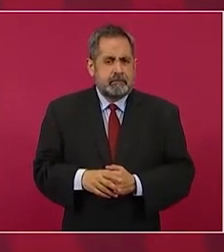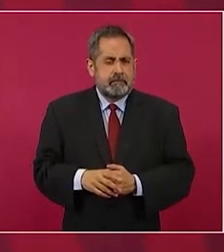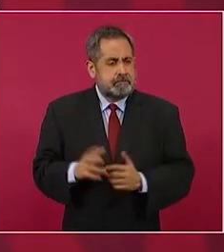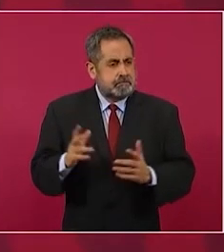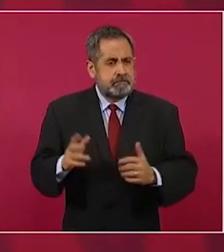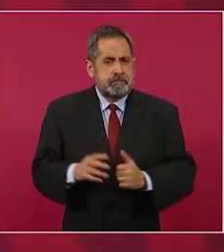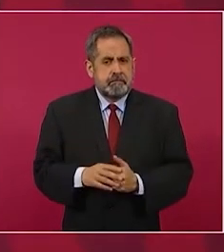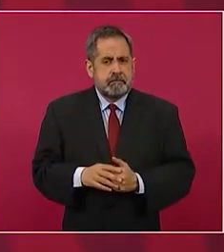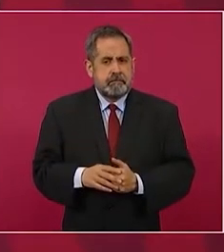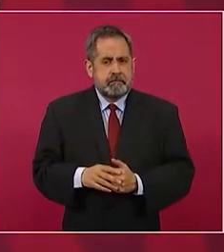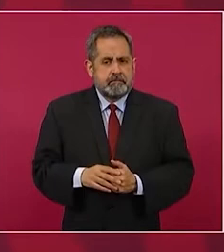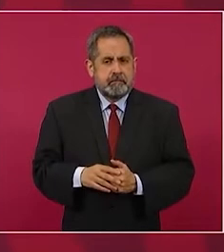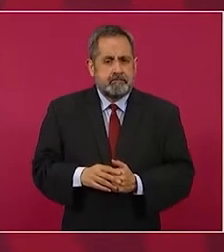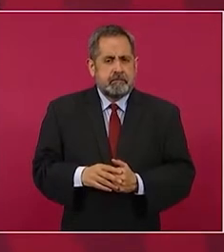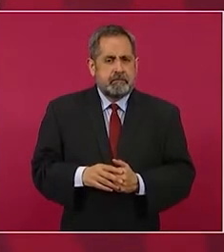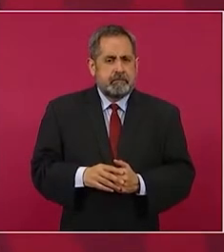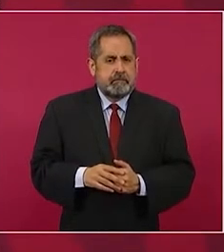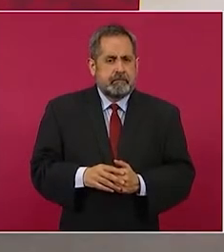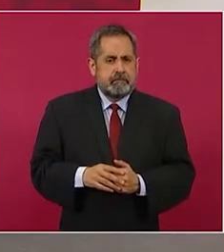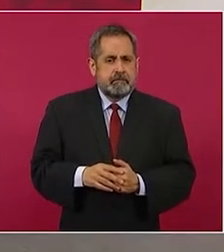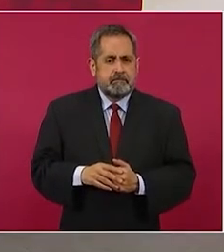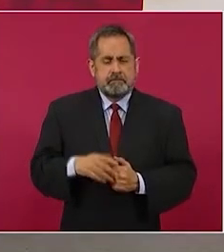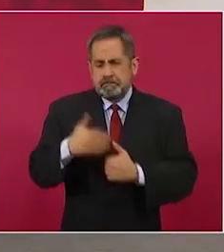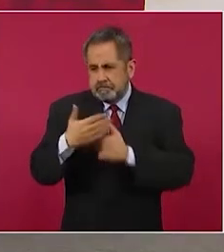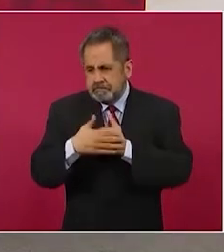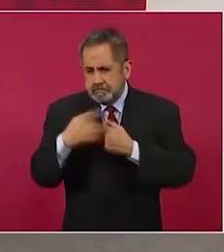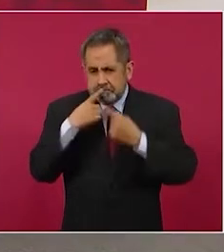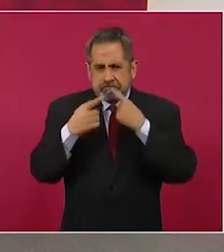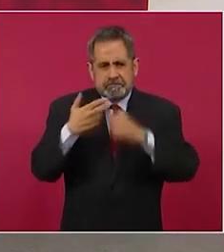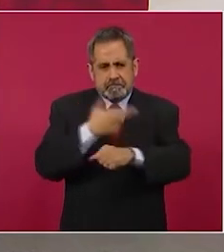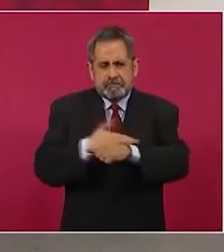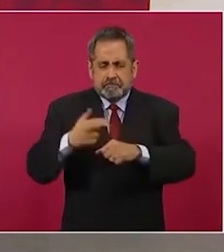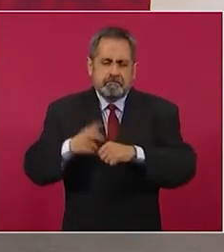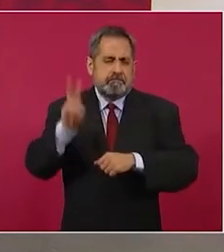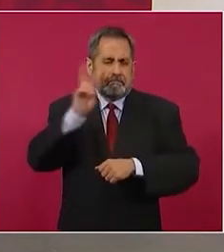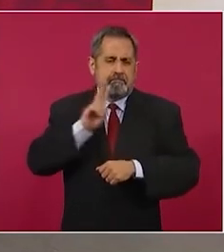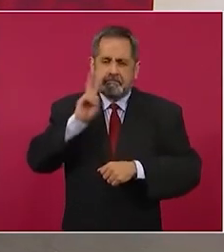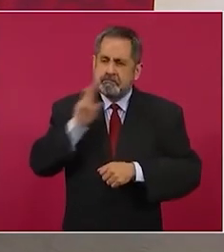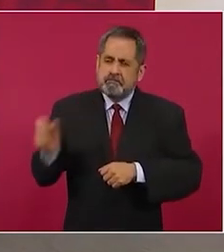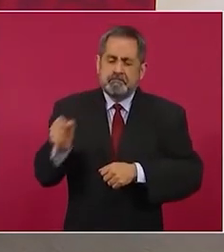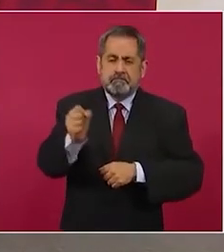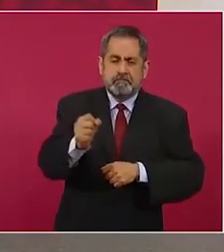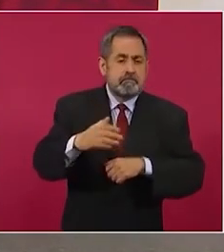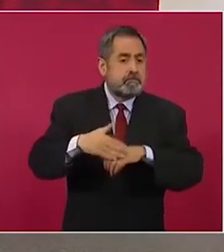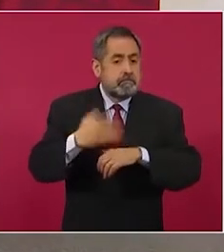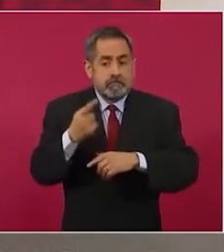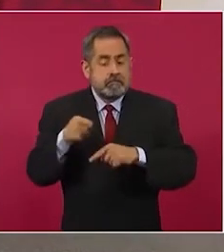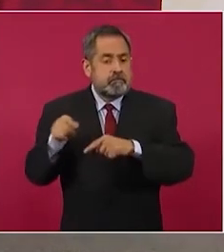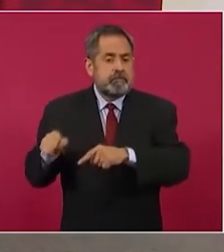la estamos promoviendo porque